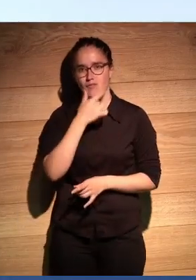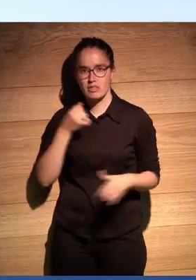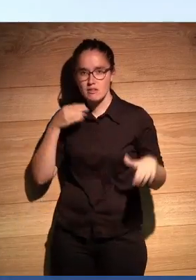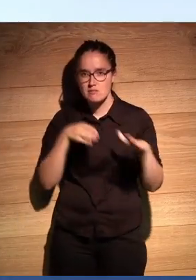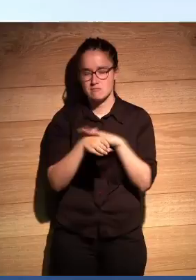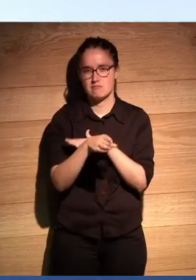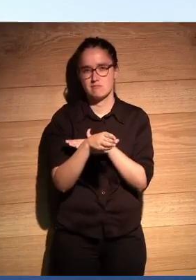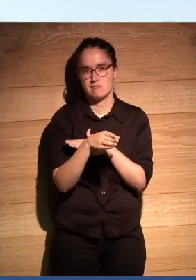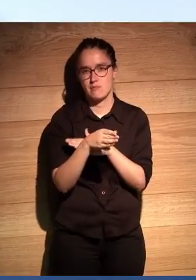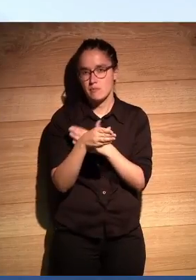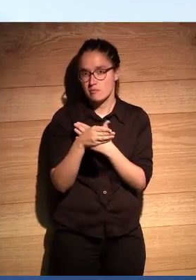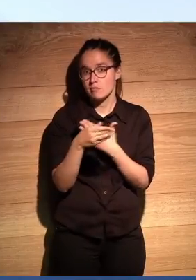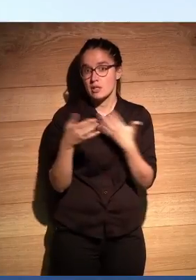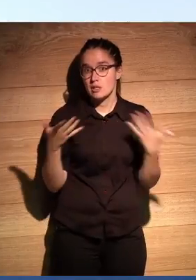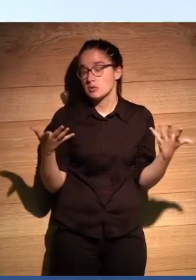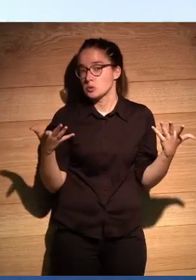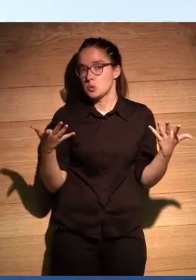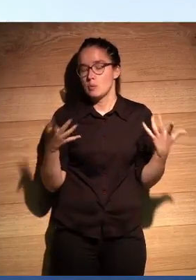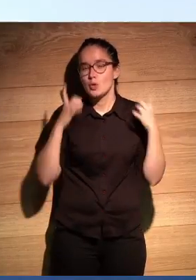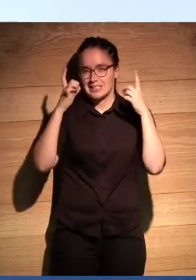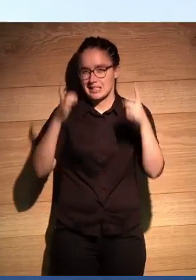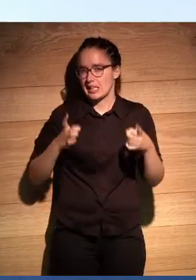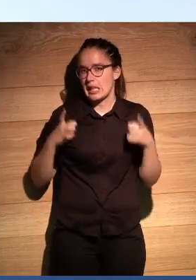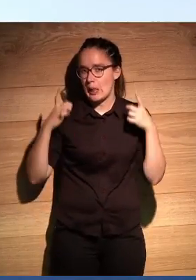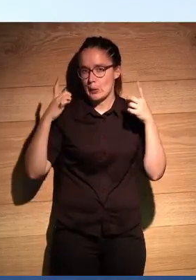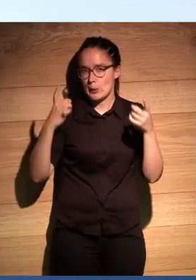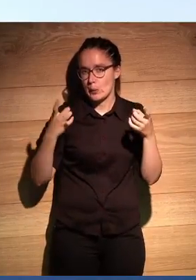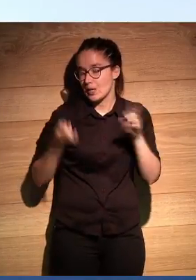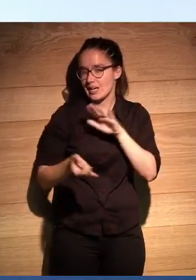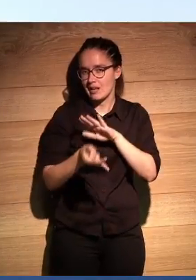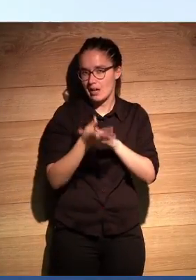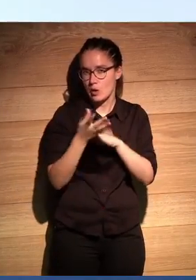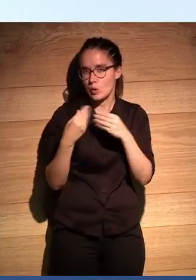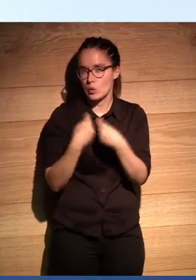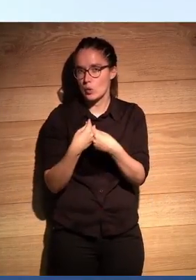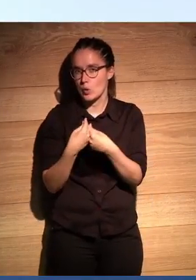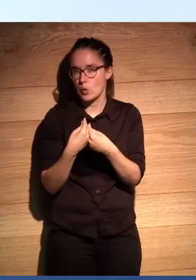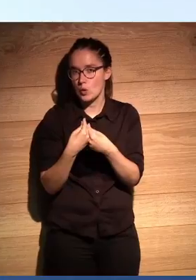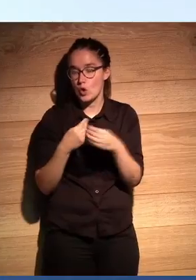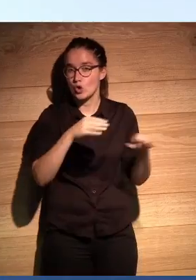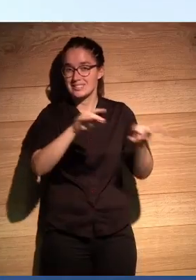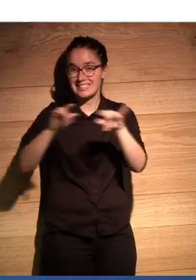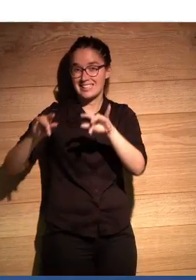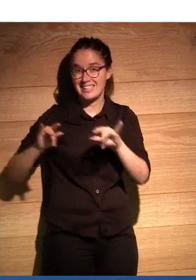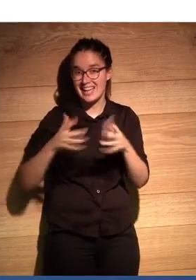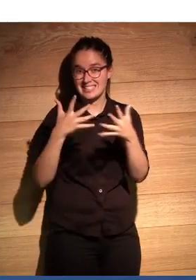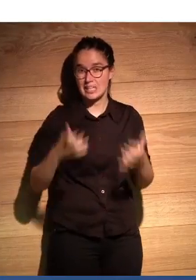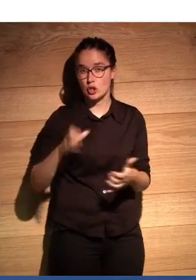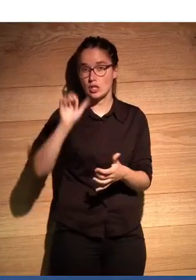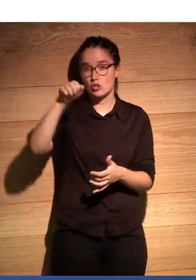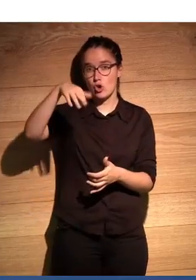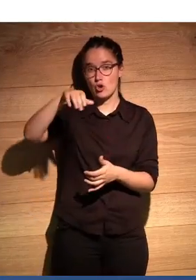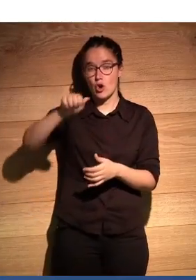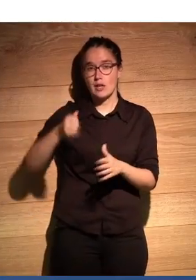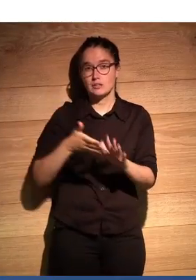de navegar y eso hemos intentado construir con los desiertos de Sonora. Es un formato